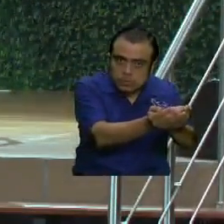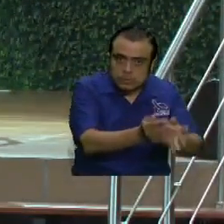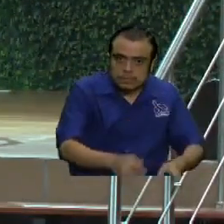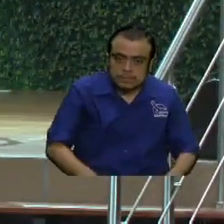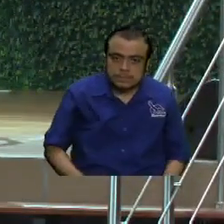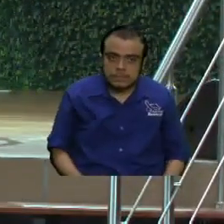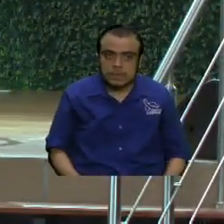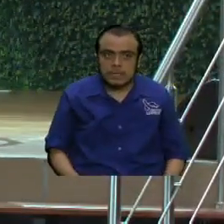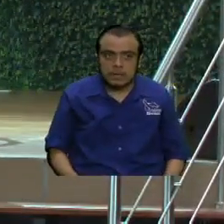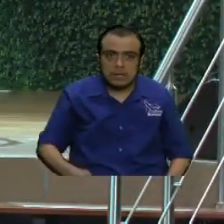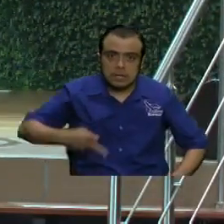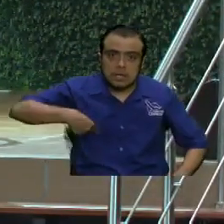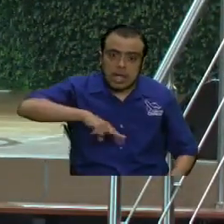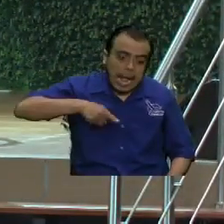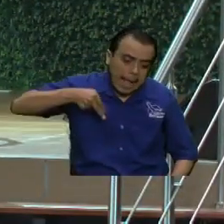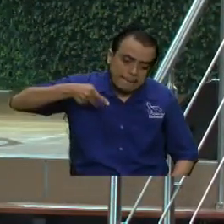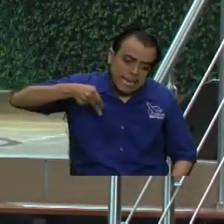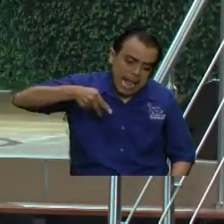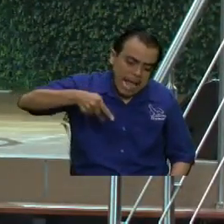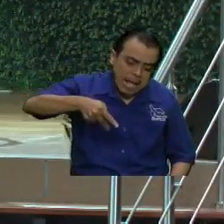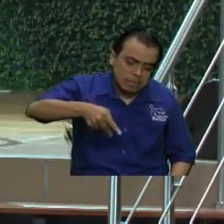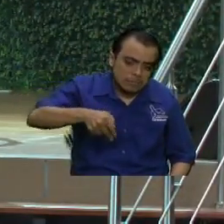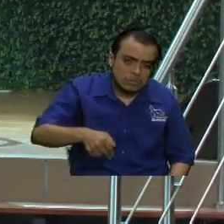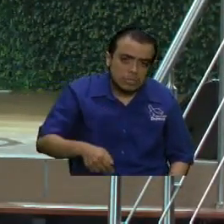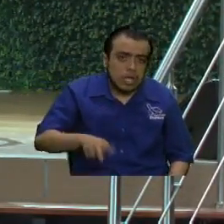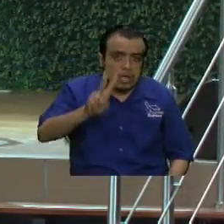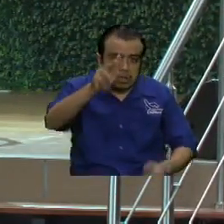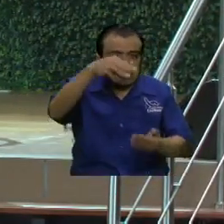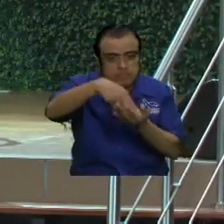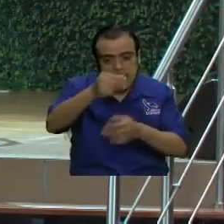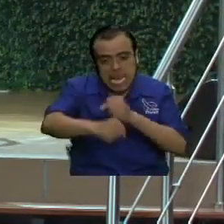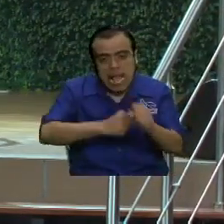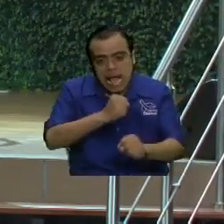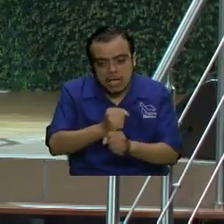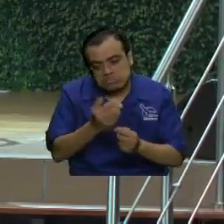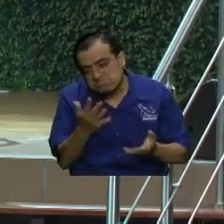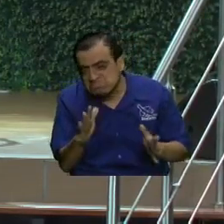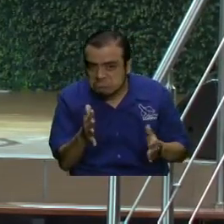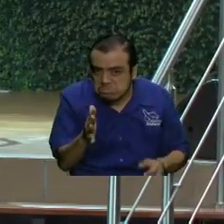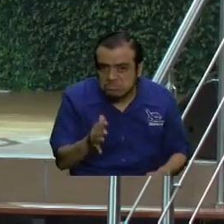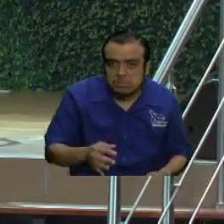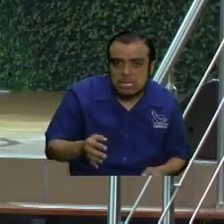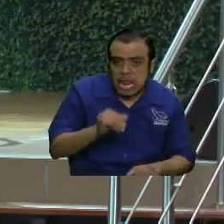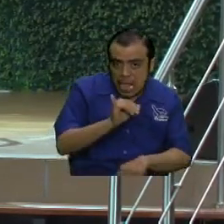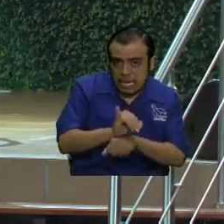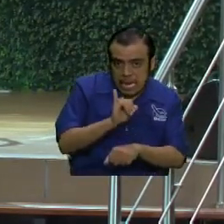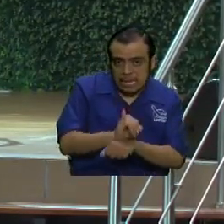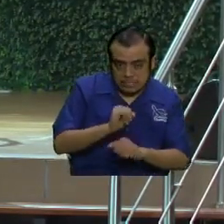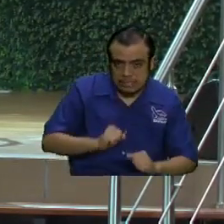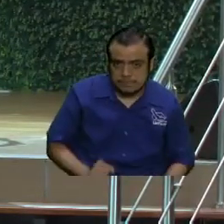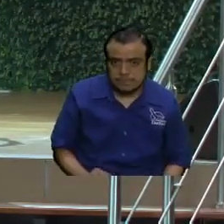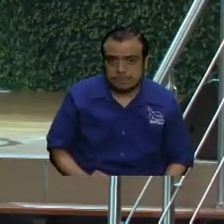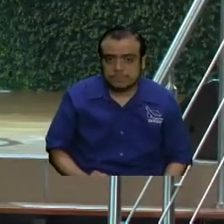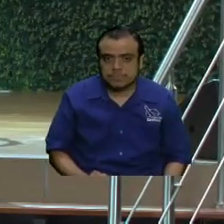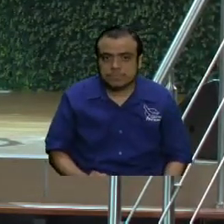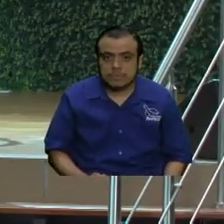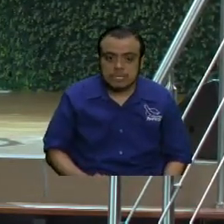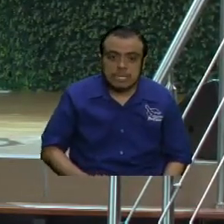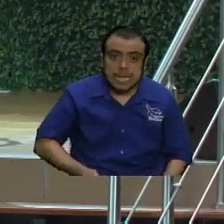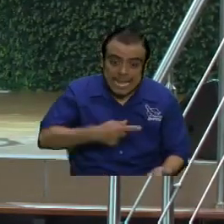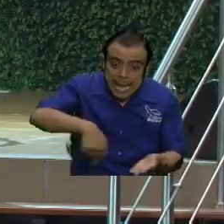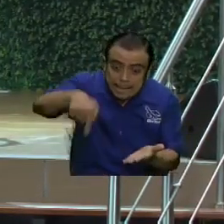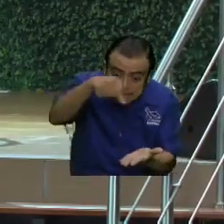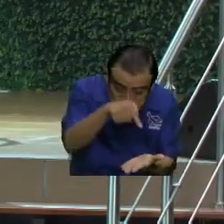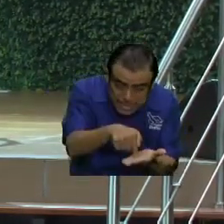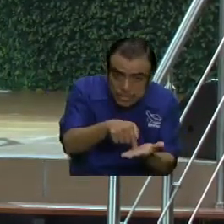Entonces, hemos caminado por dos mil años, más o menos, de esa manera, la iglesia. Y en medio de